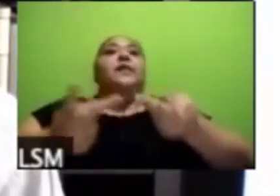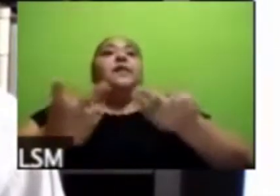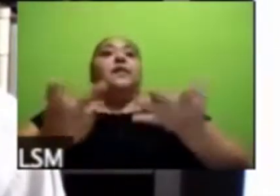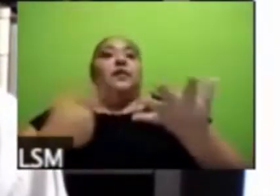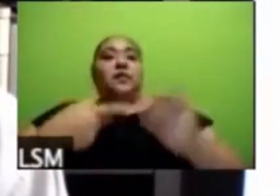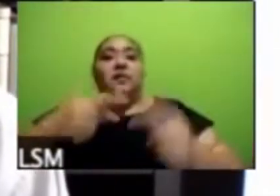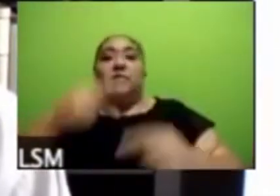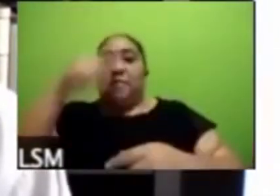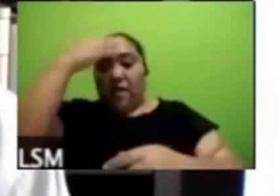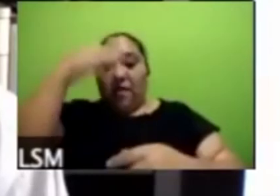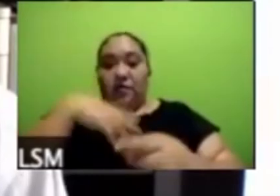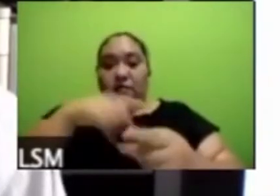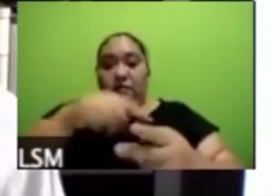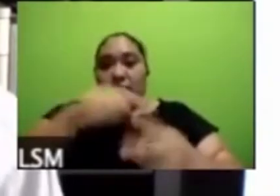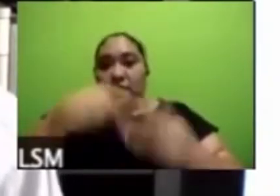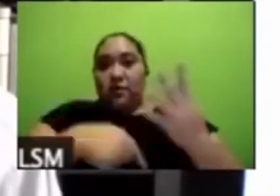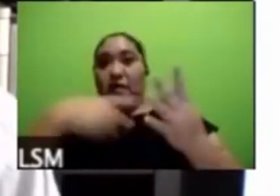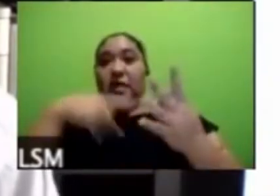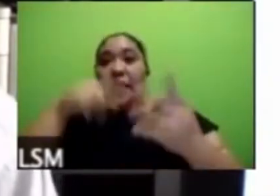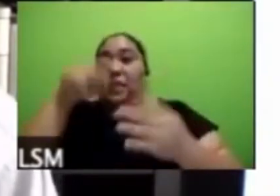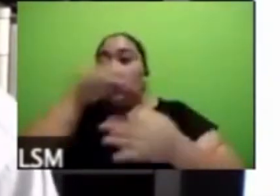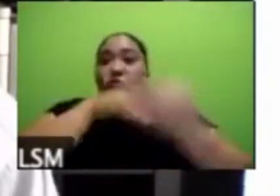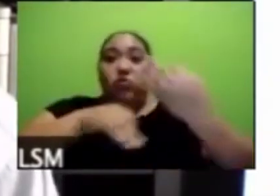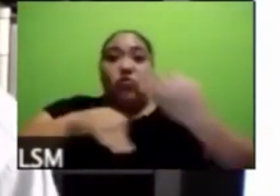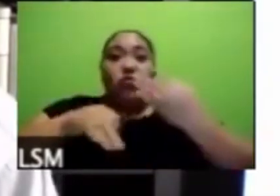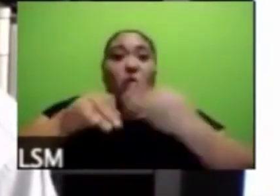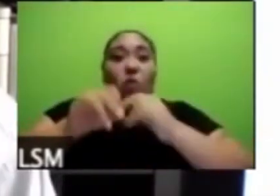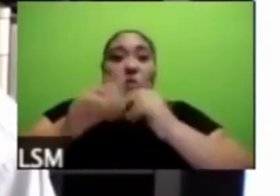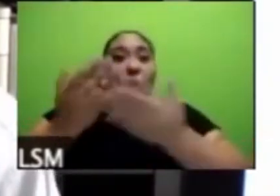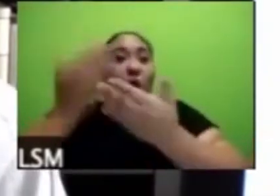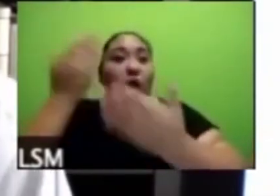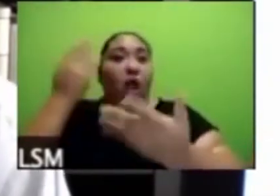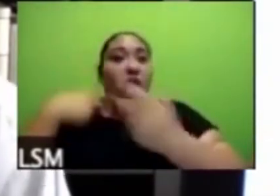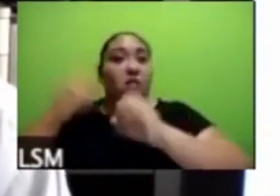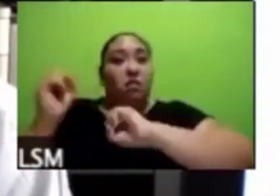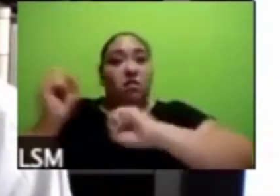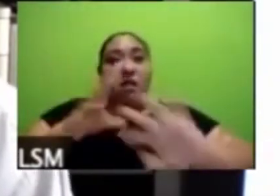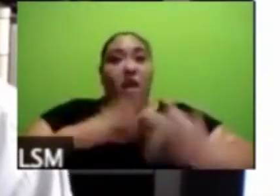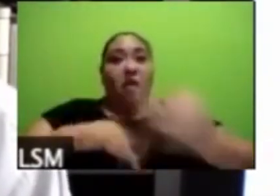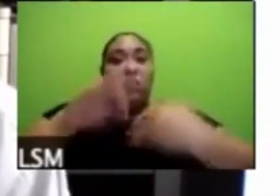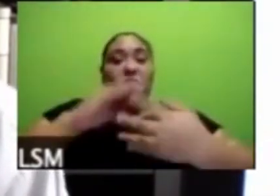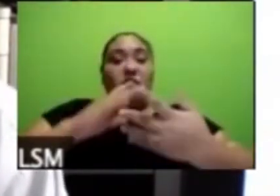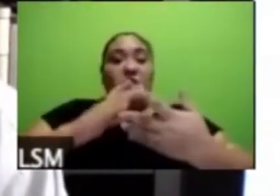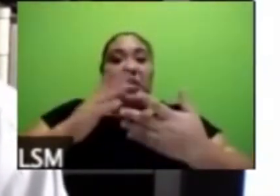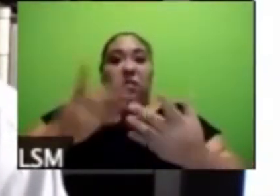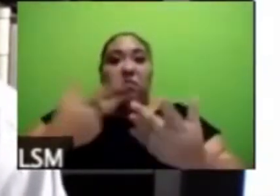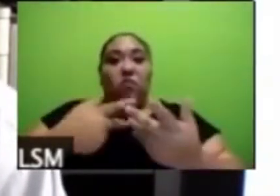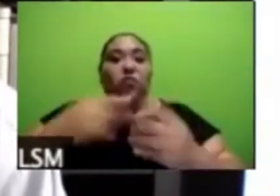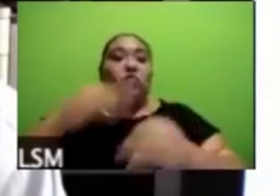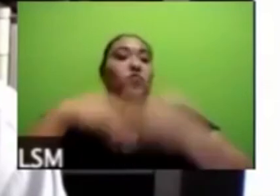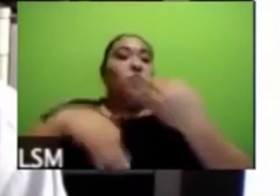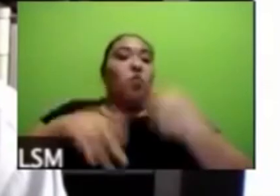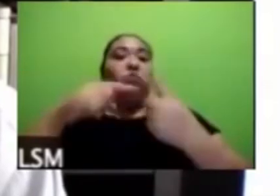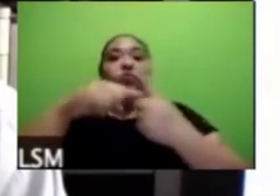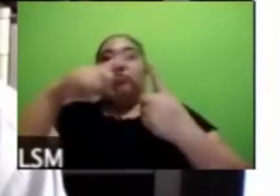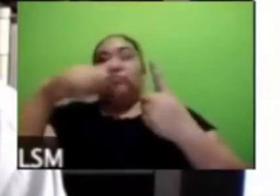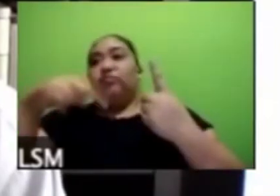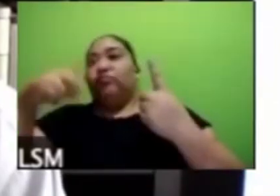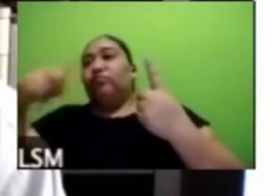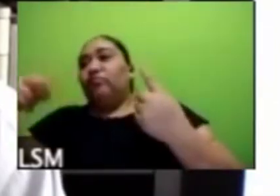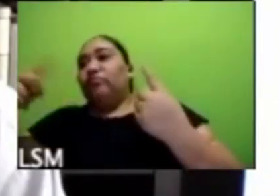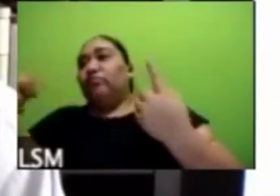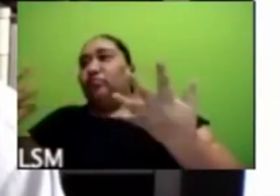así como hemos dejado de fuera como dice Lorena por cuestiones metodológicas poblaciones